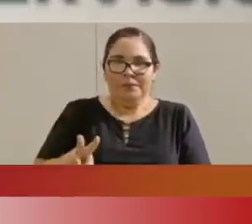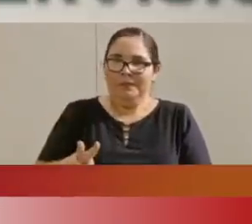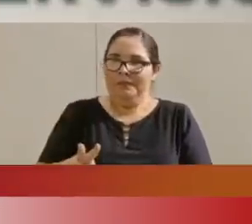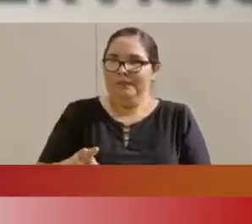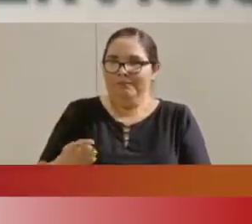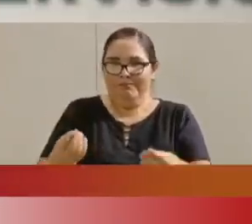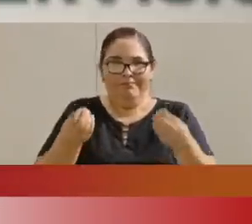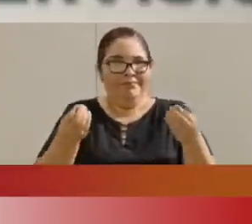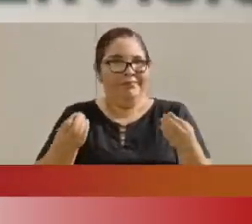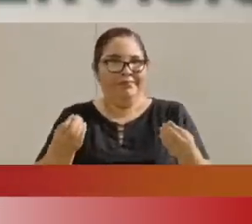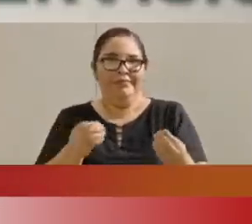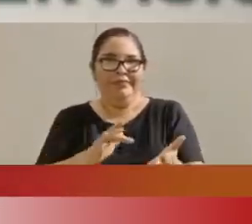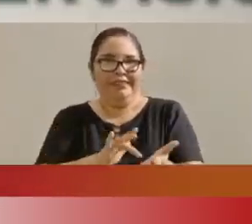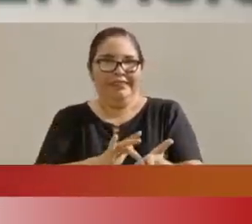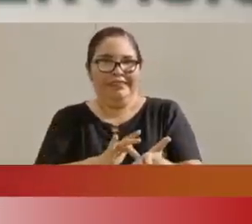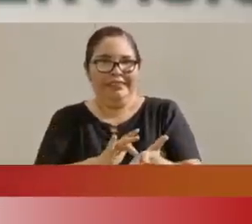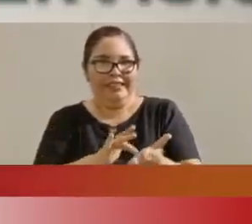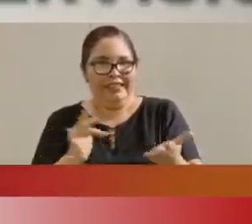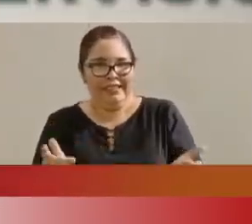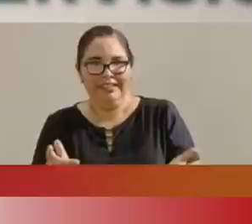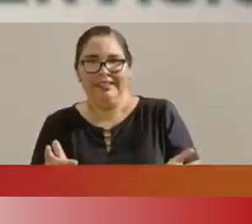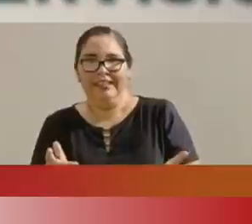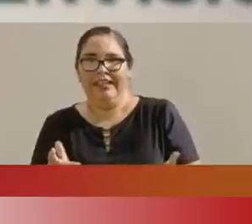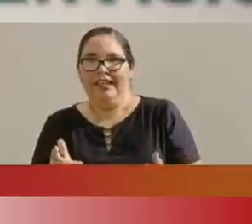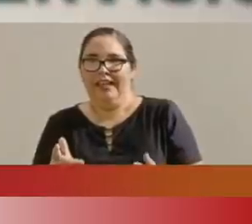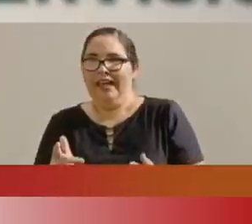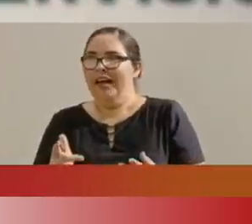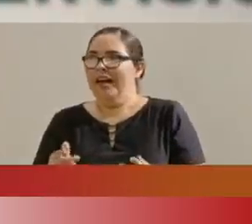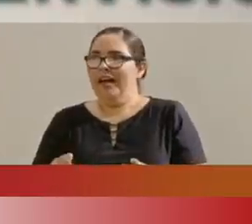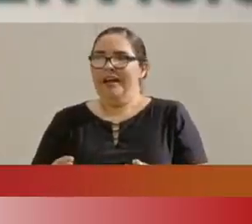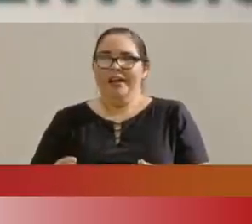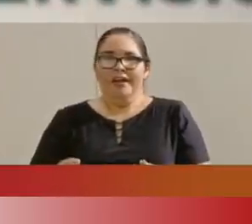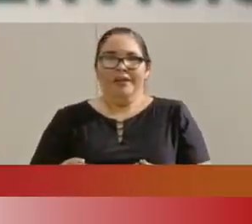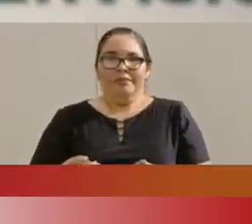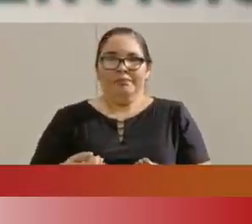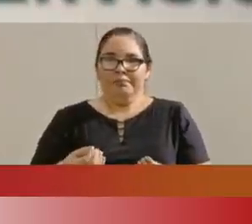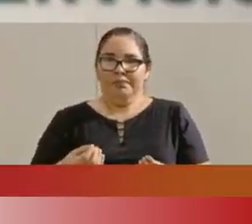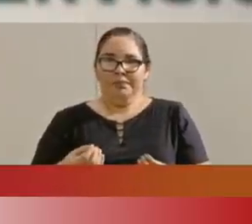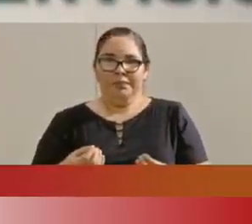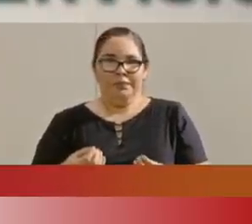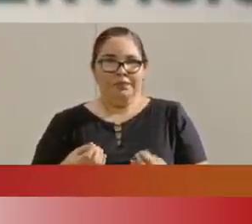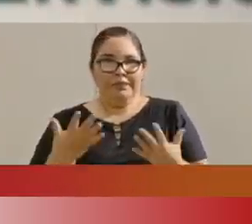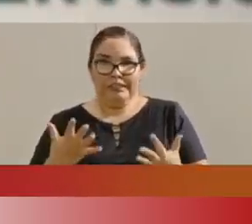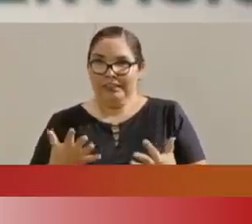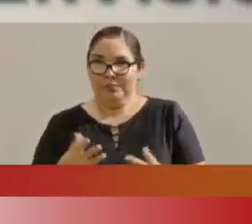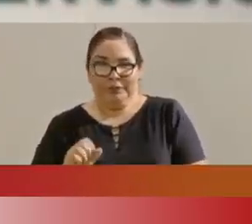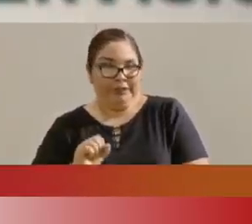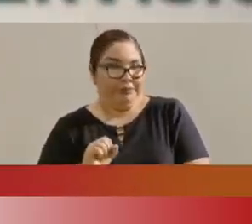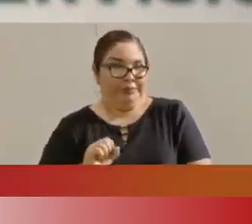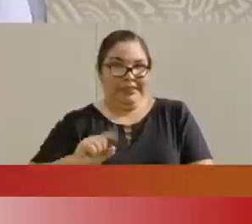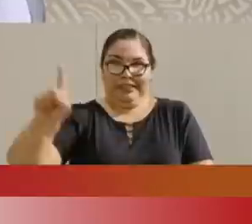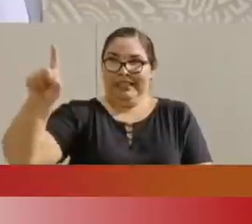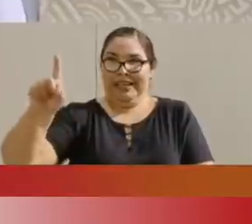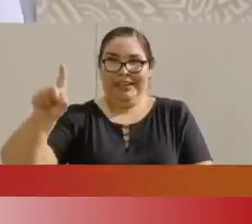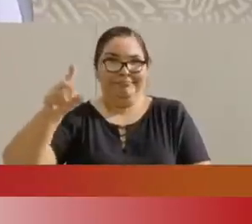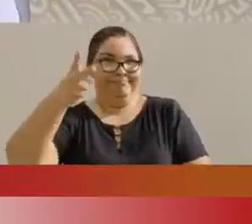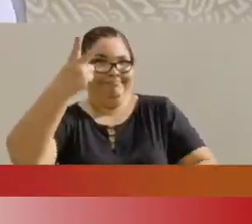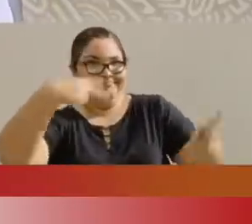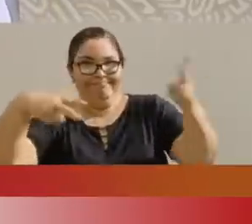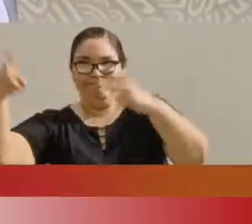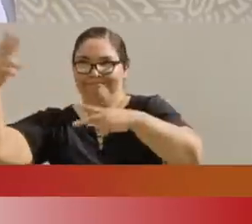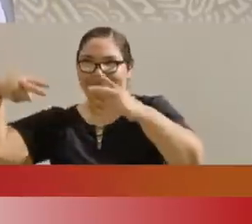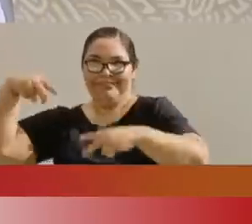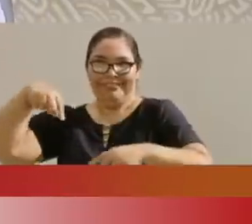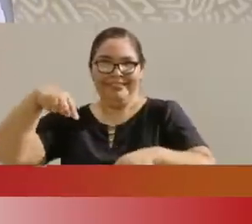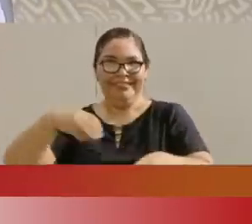algo muy extraordinario, es